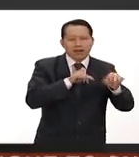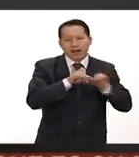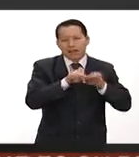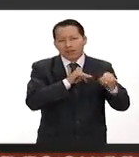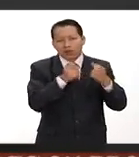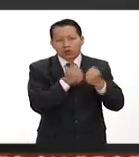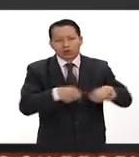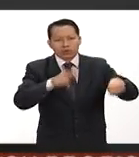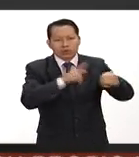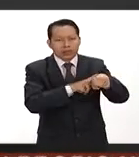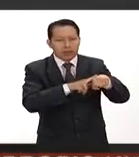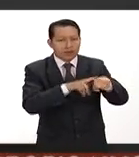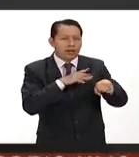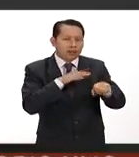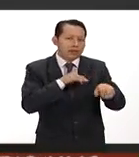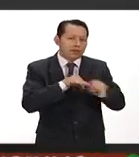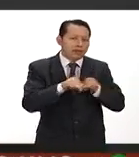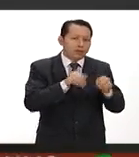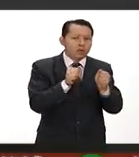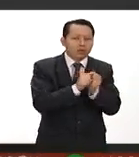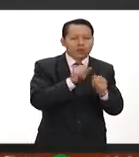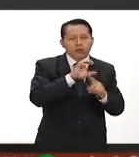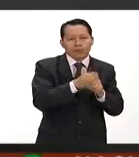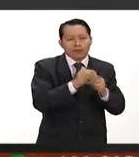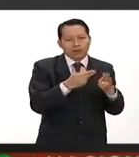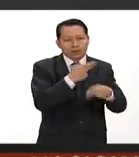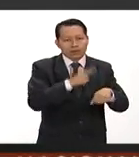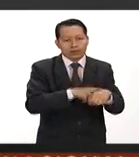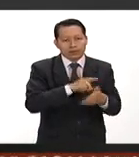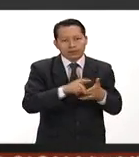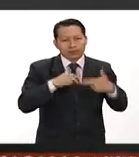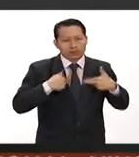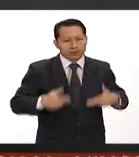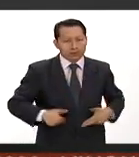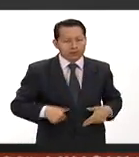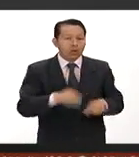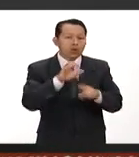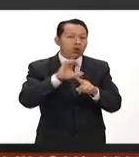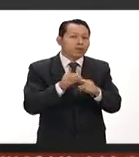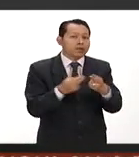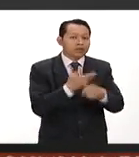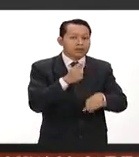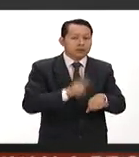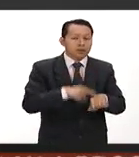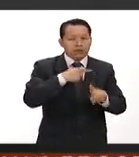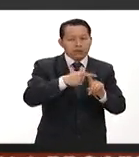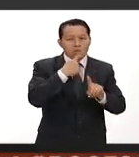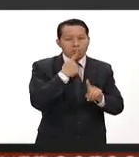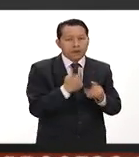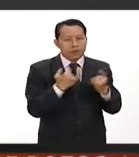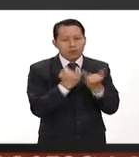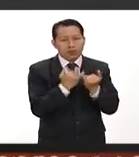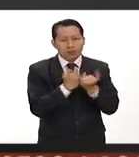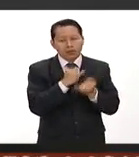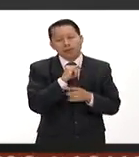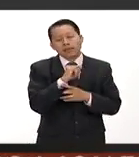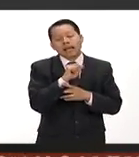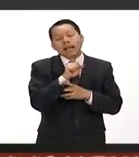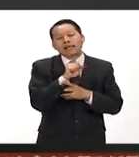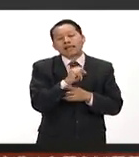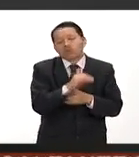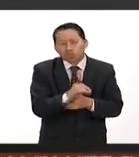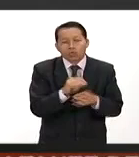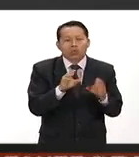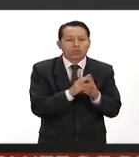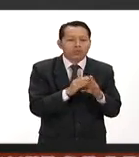mucho con la Comisión Nacional de Derechos Humanos como en el Comité Internacional de la Cruz Roja con el mismo INSIFO con